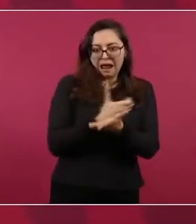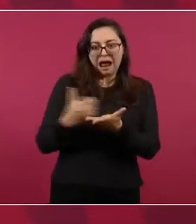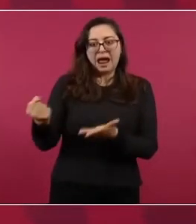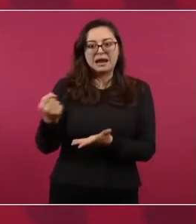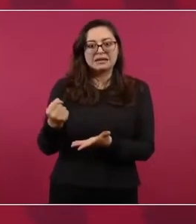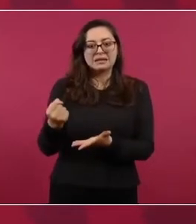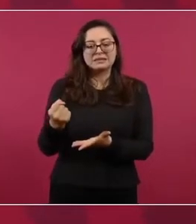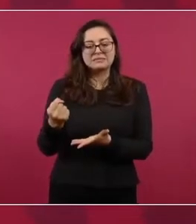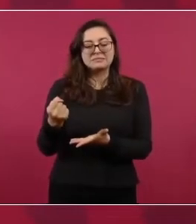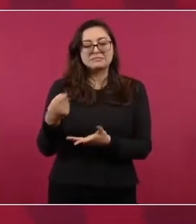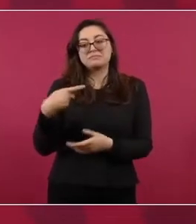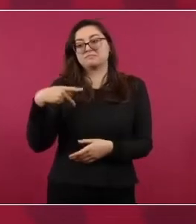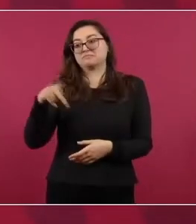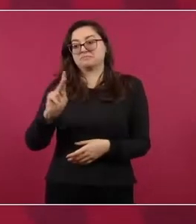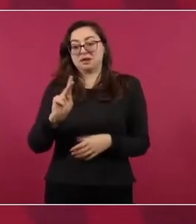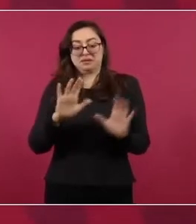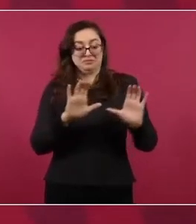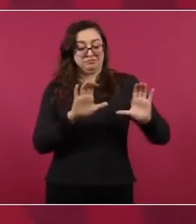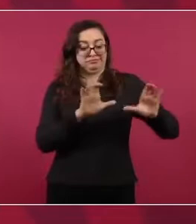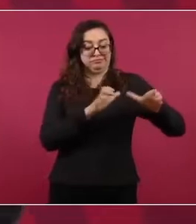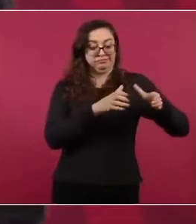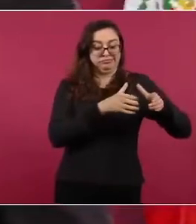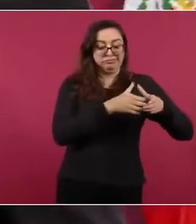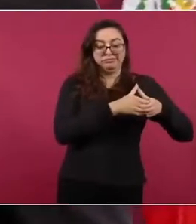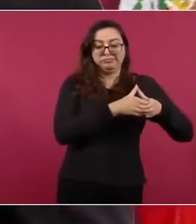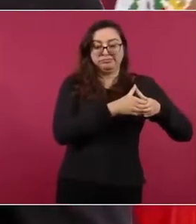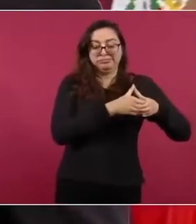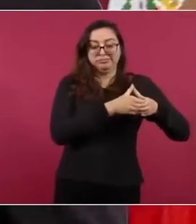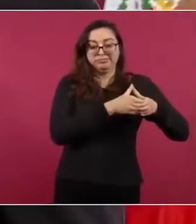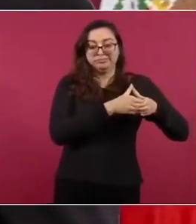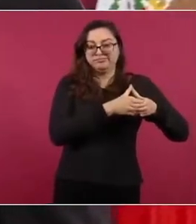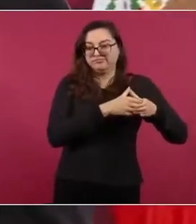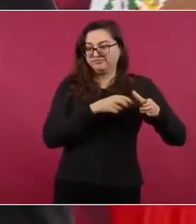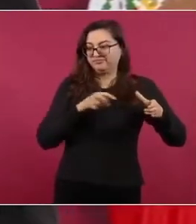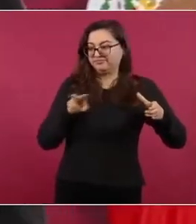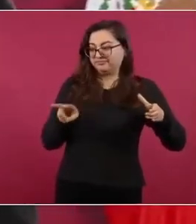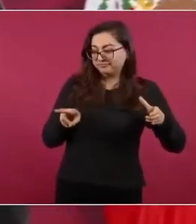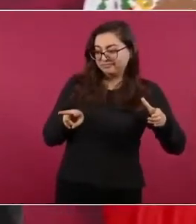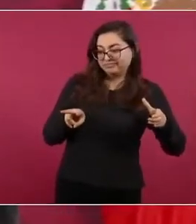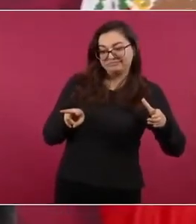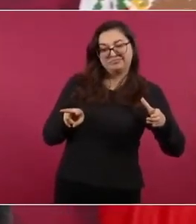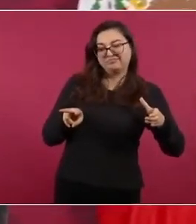a esas oligarquías apoyadas